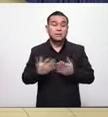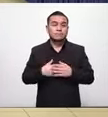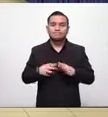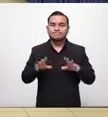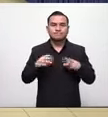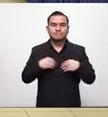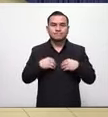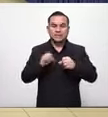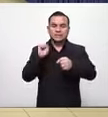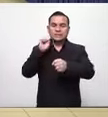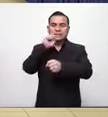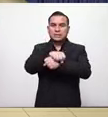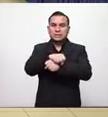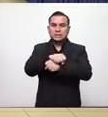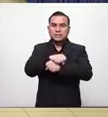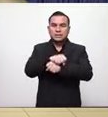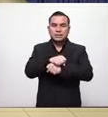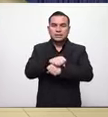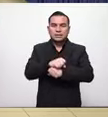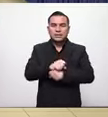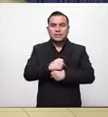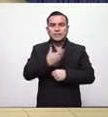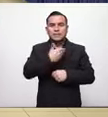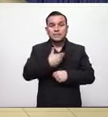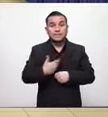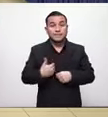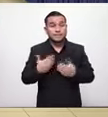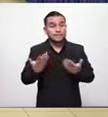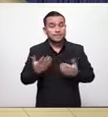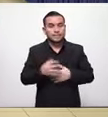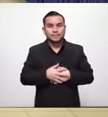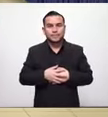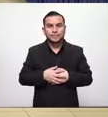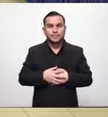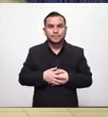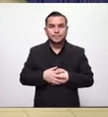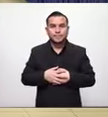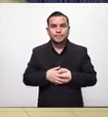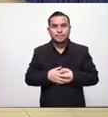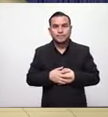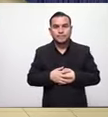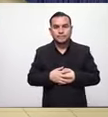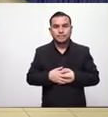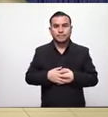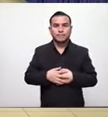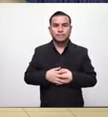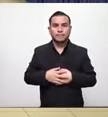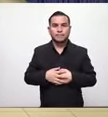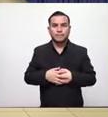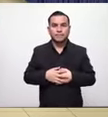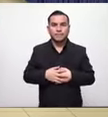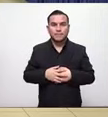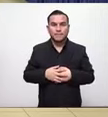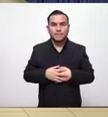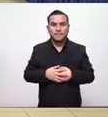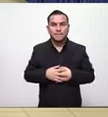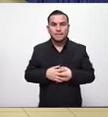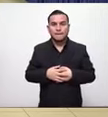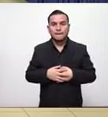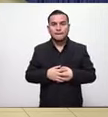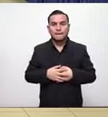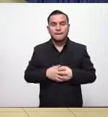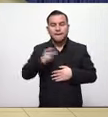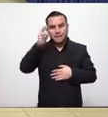superar el veto mejor dicho de una manera se están al final queriendo hacer